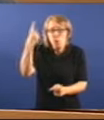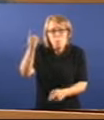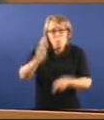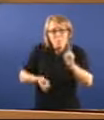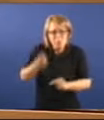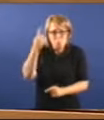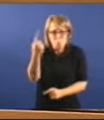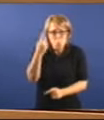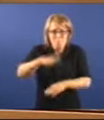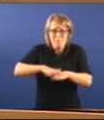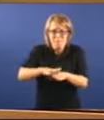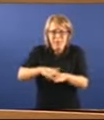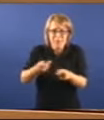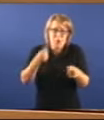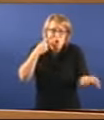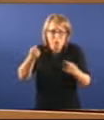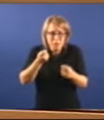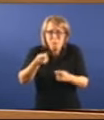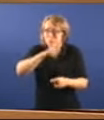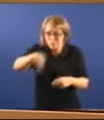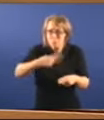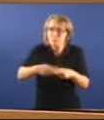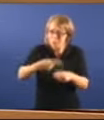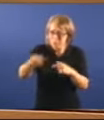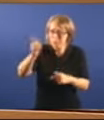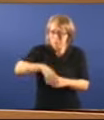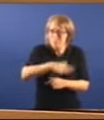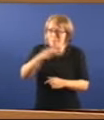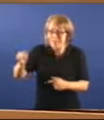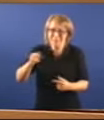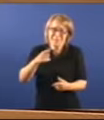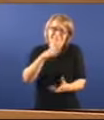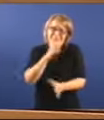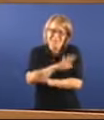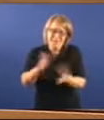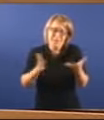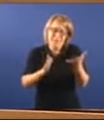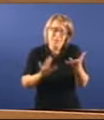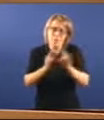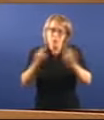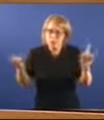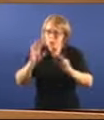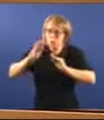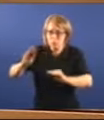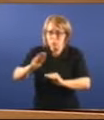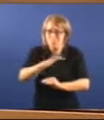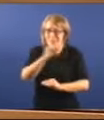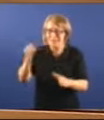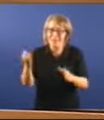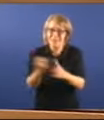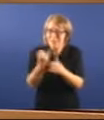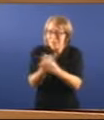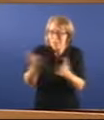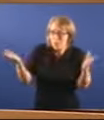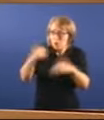É política, o desastre forestal que vostede ten. E é política, e un problema estructural, a súa ineficiencia do